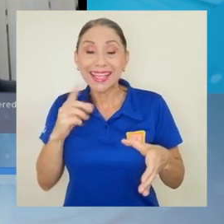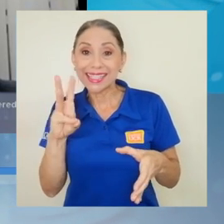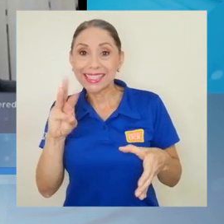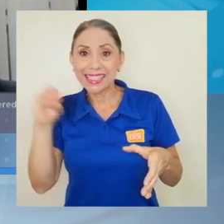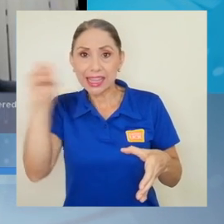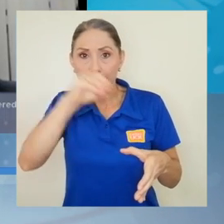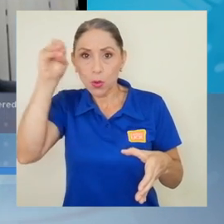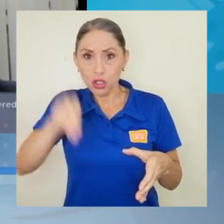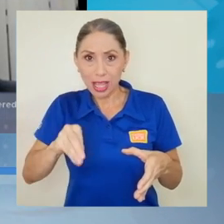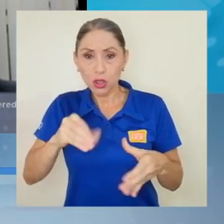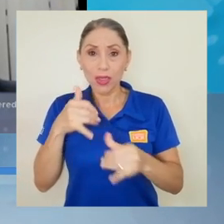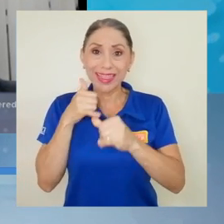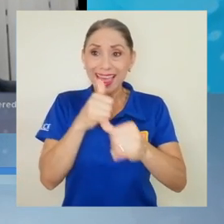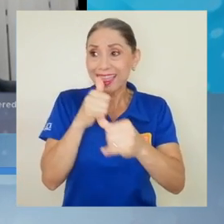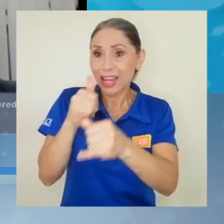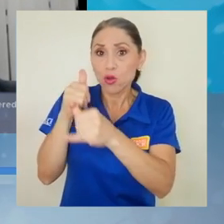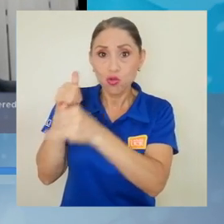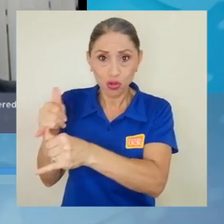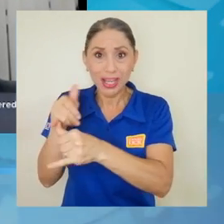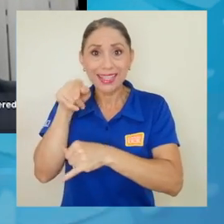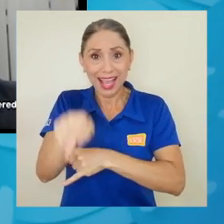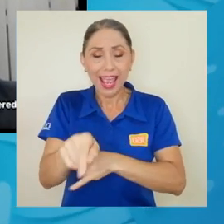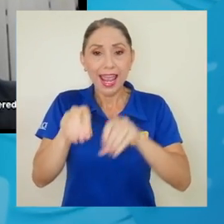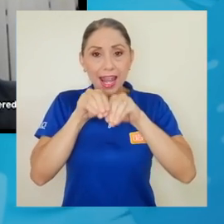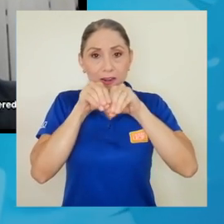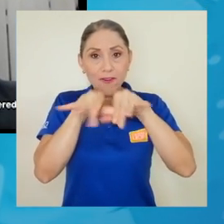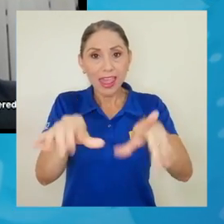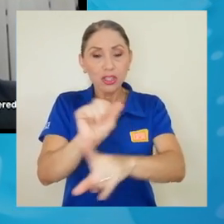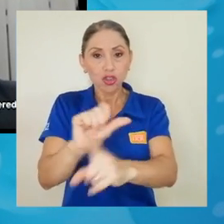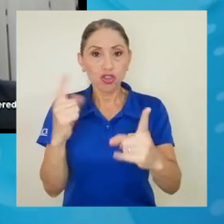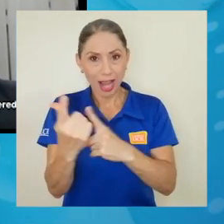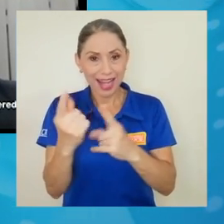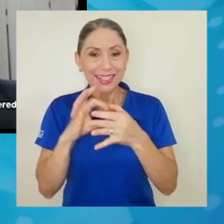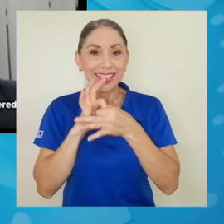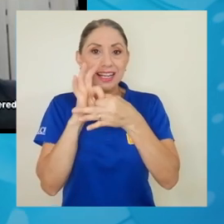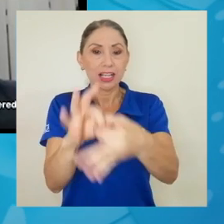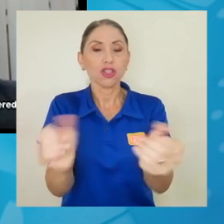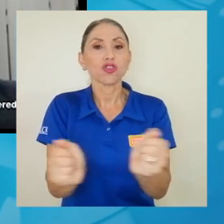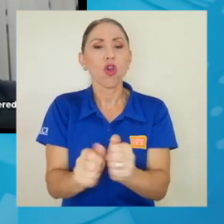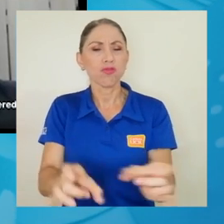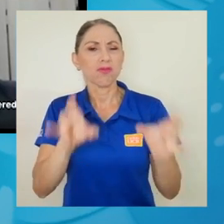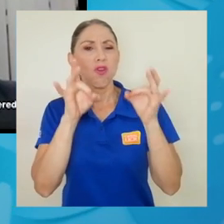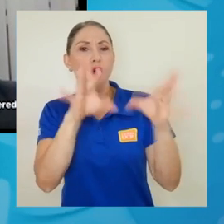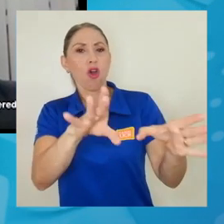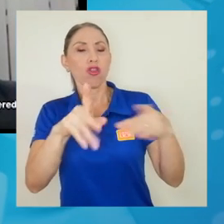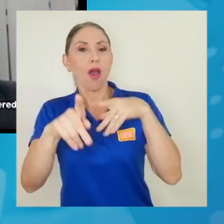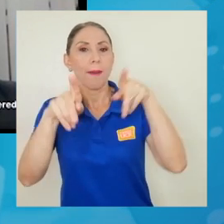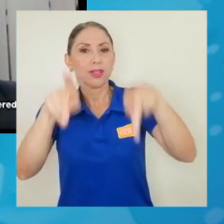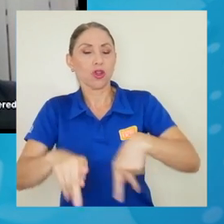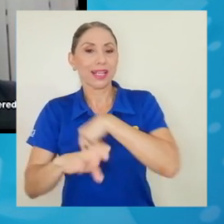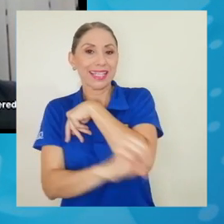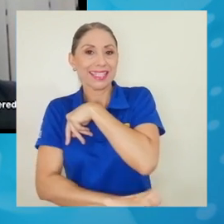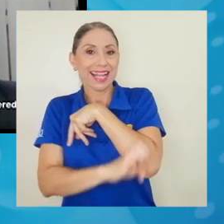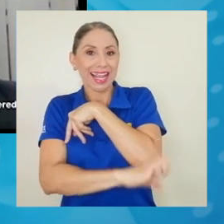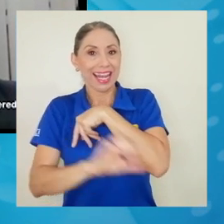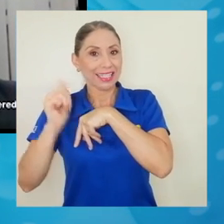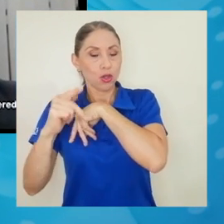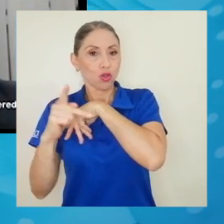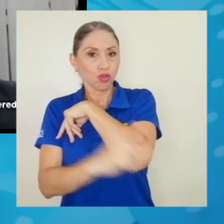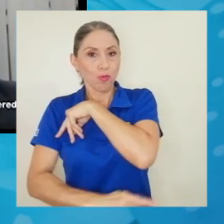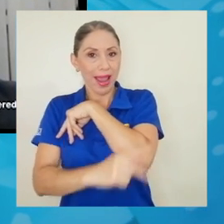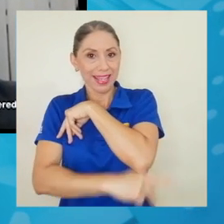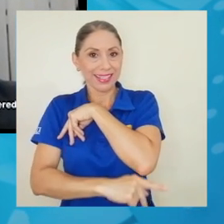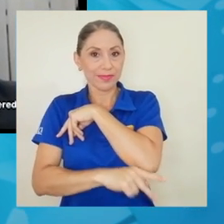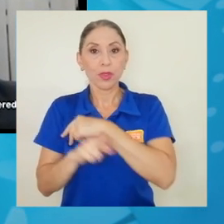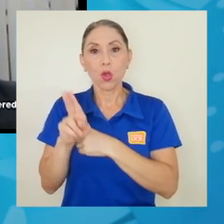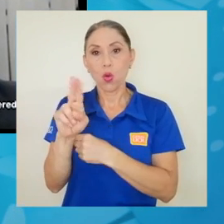de las denuncias recibidas en las redes sociales estaban relacionadas a xenofobia. Y los datos de la